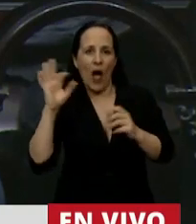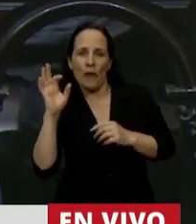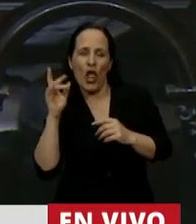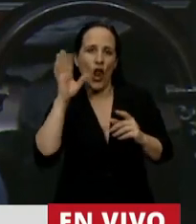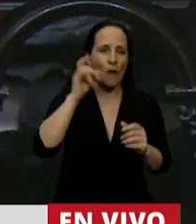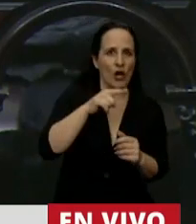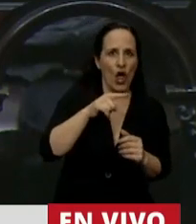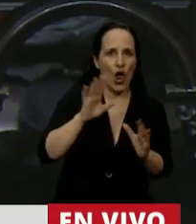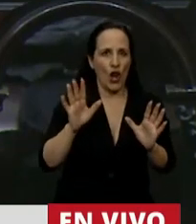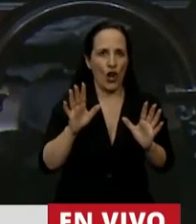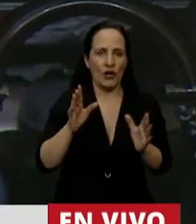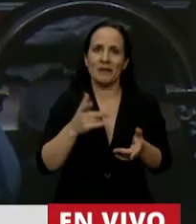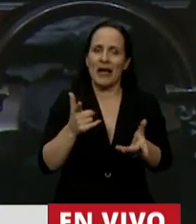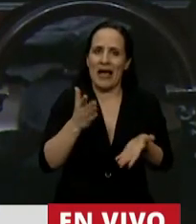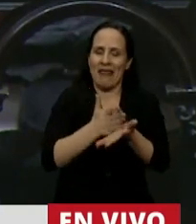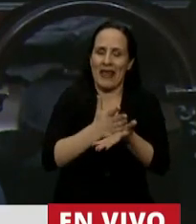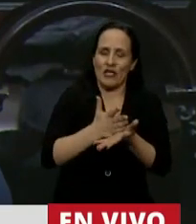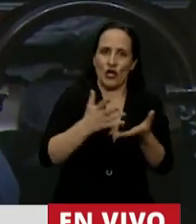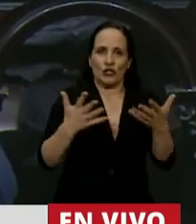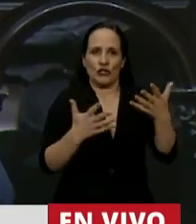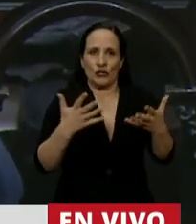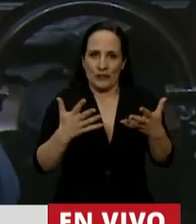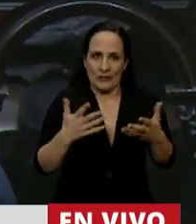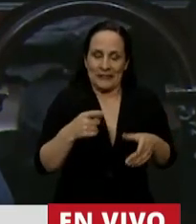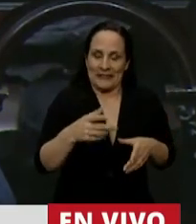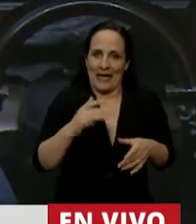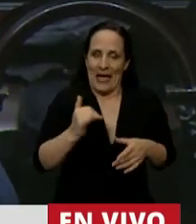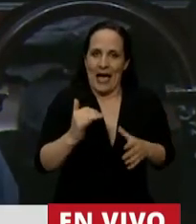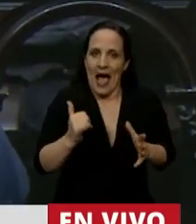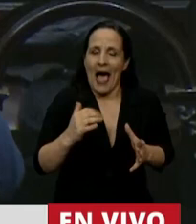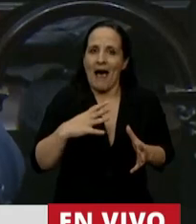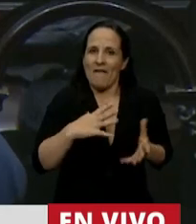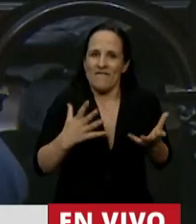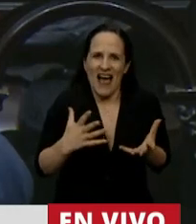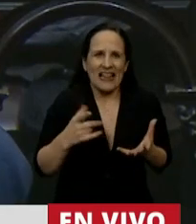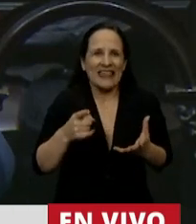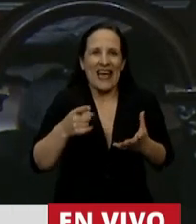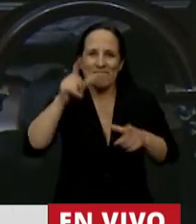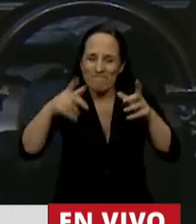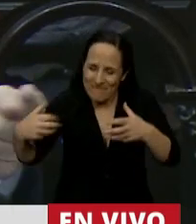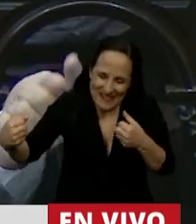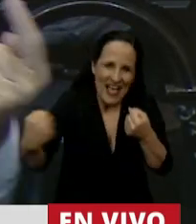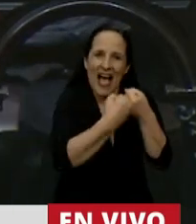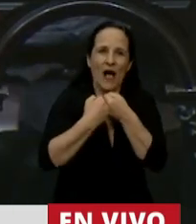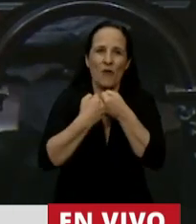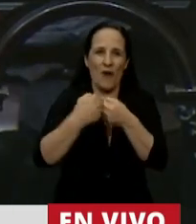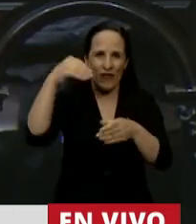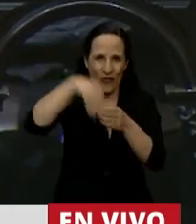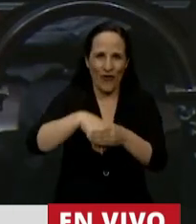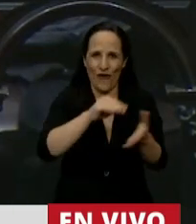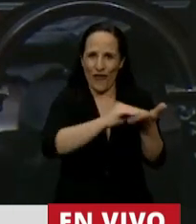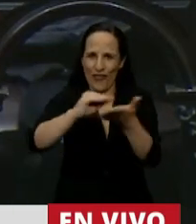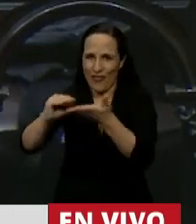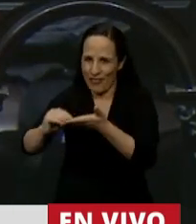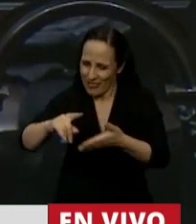una colusión de derechos y hay una falta total de poder llegar al consenso en las bancas que